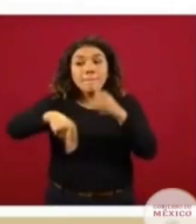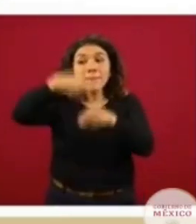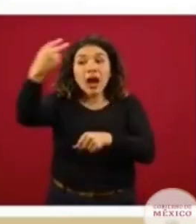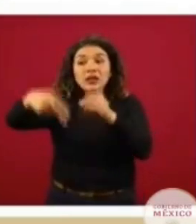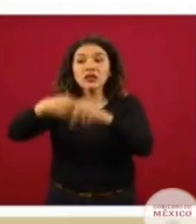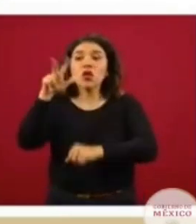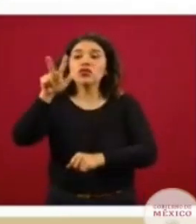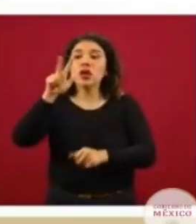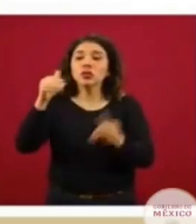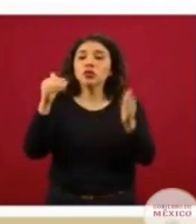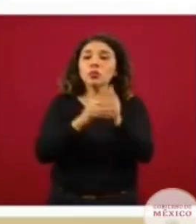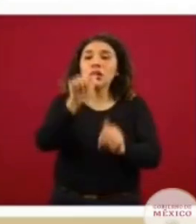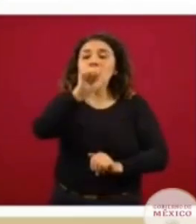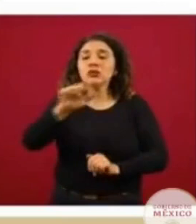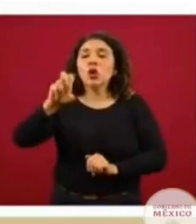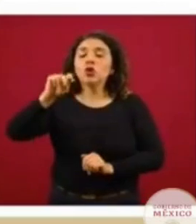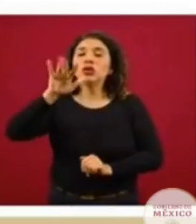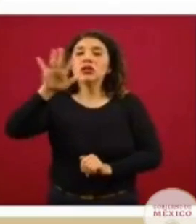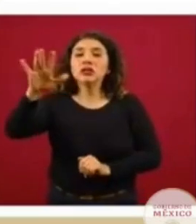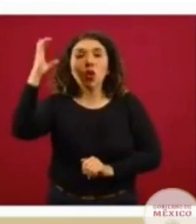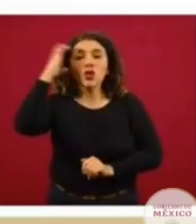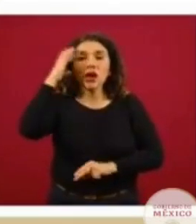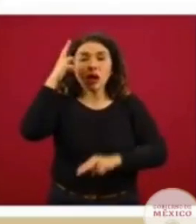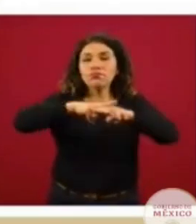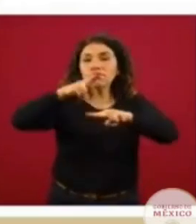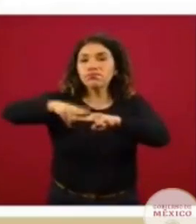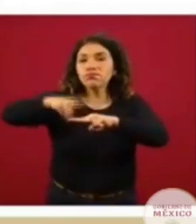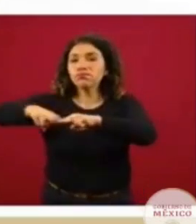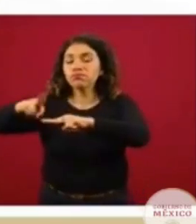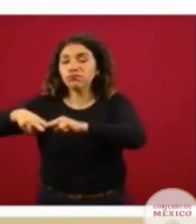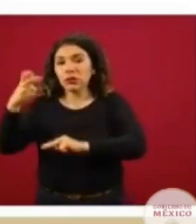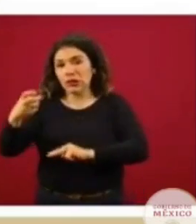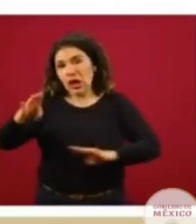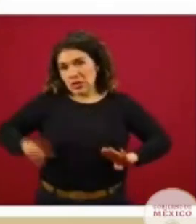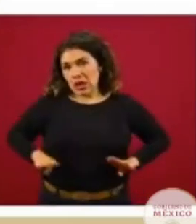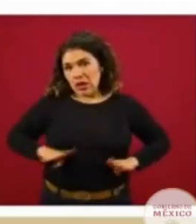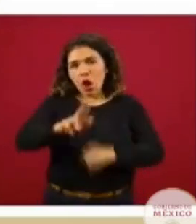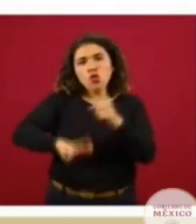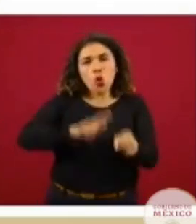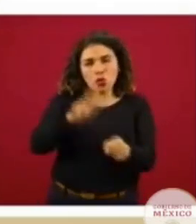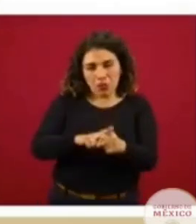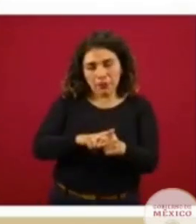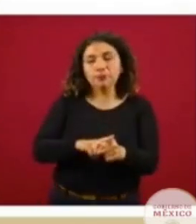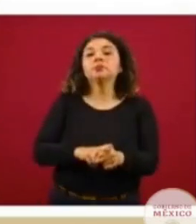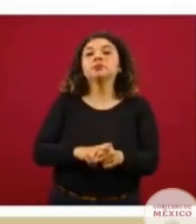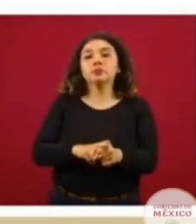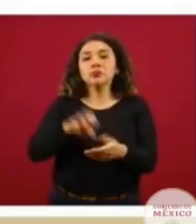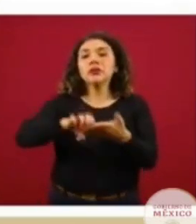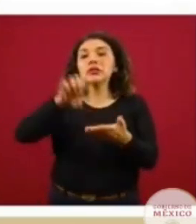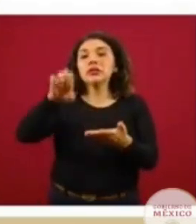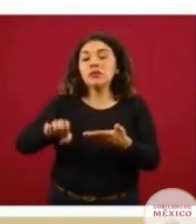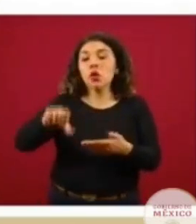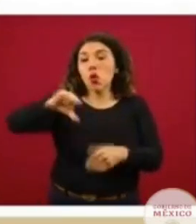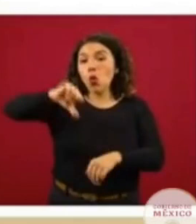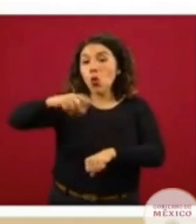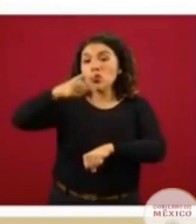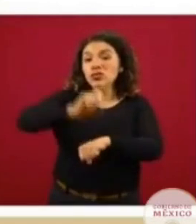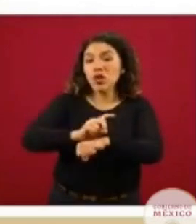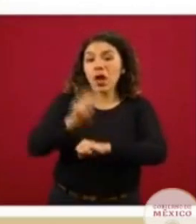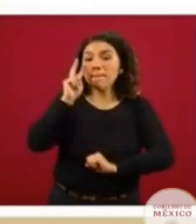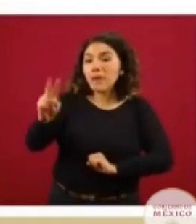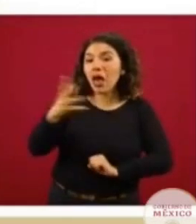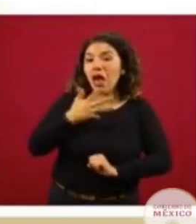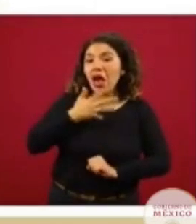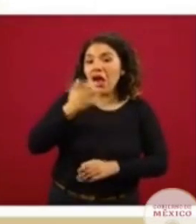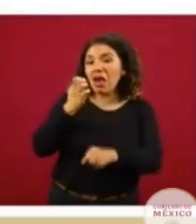685 camas disponibles de estas características. Vemos, por ejemplo, ya para el día de hoy que